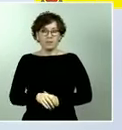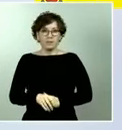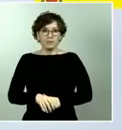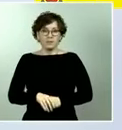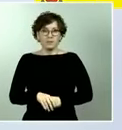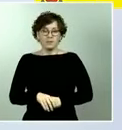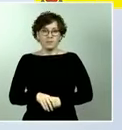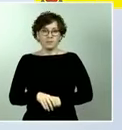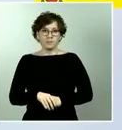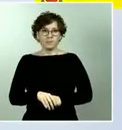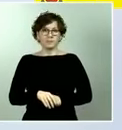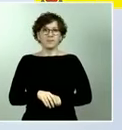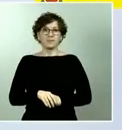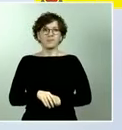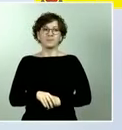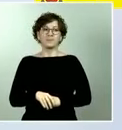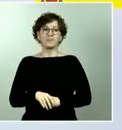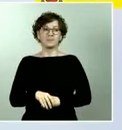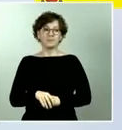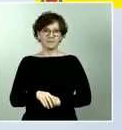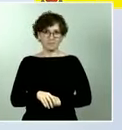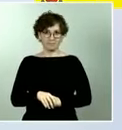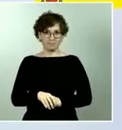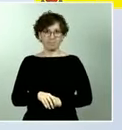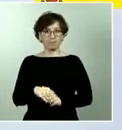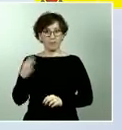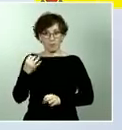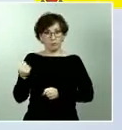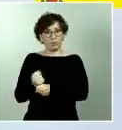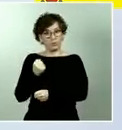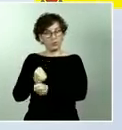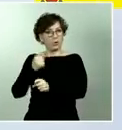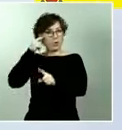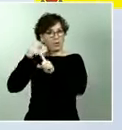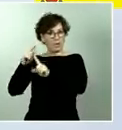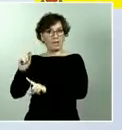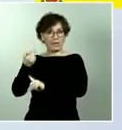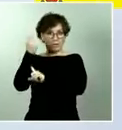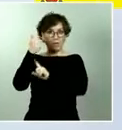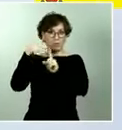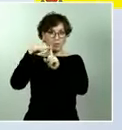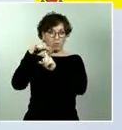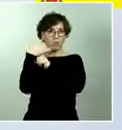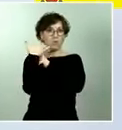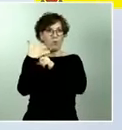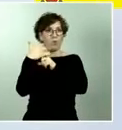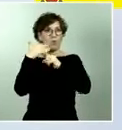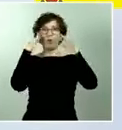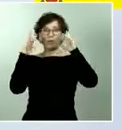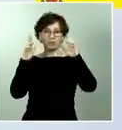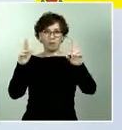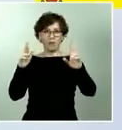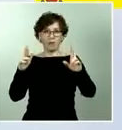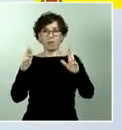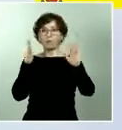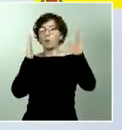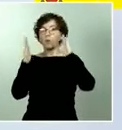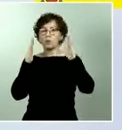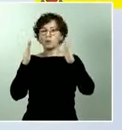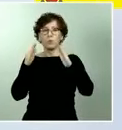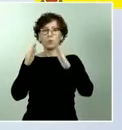a armar esa esperanza. En momentos de dureza, de incertidumbre, de enfermedad y de crisis,